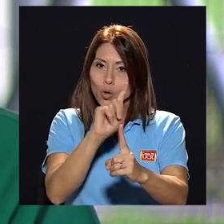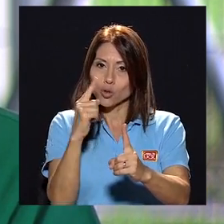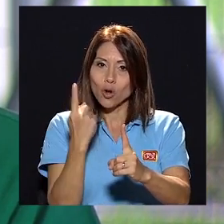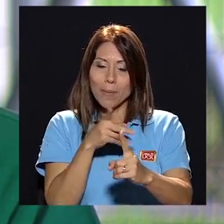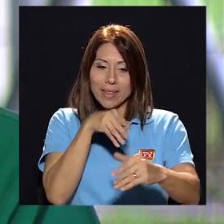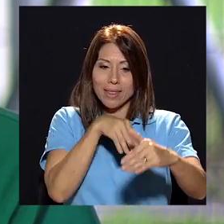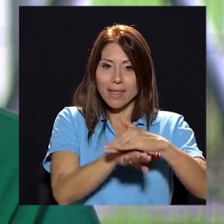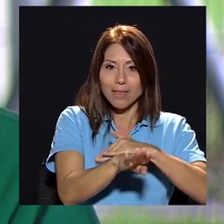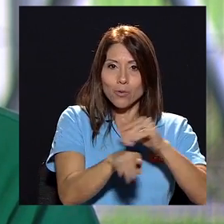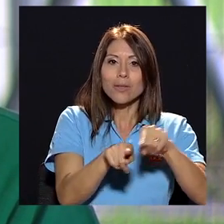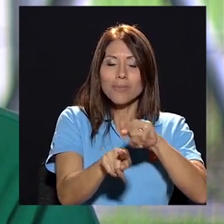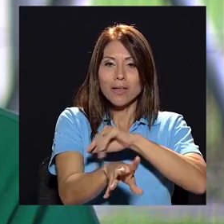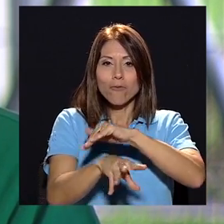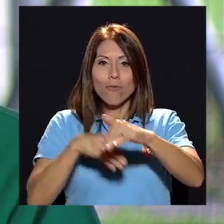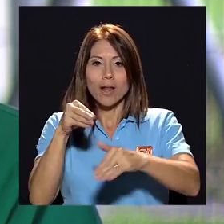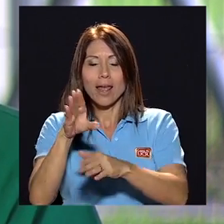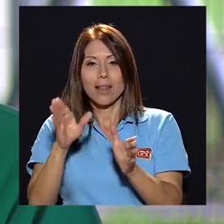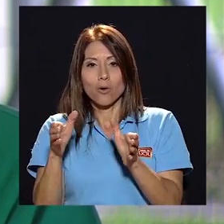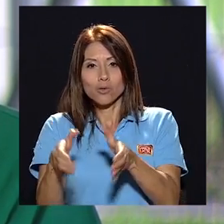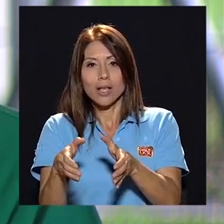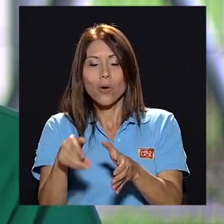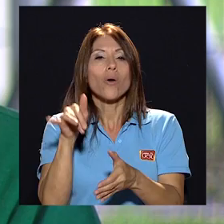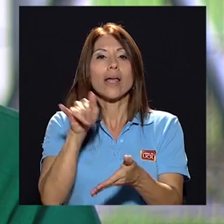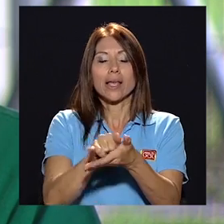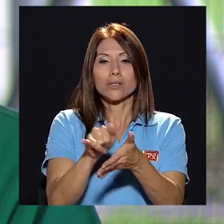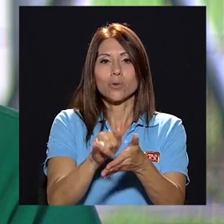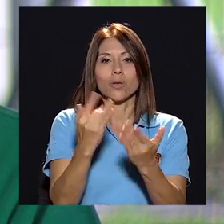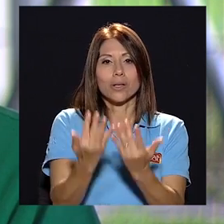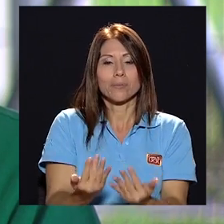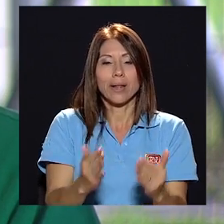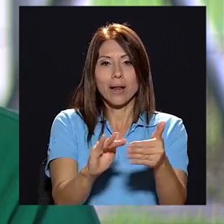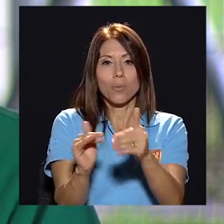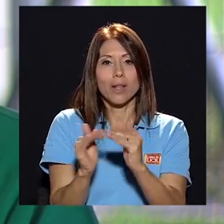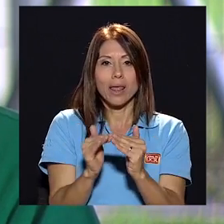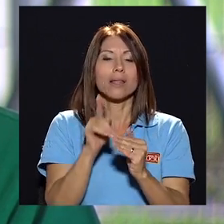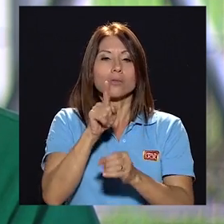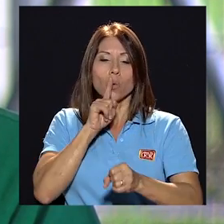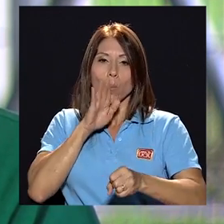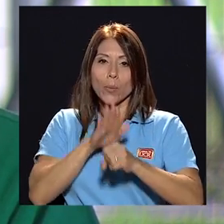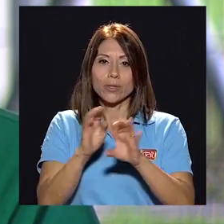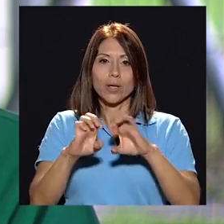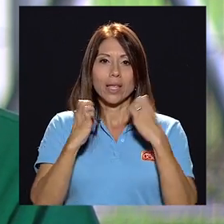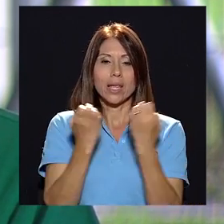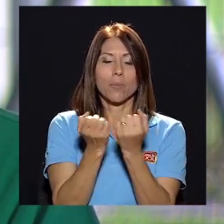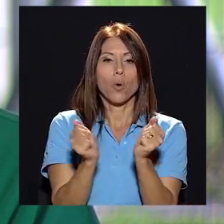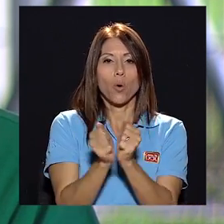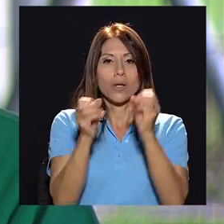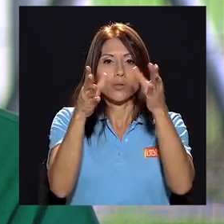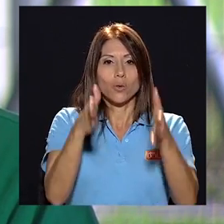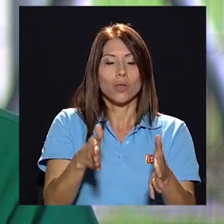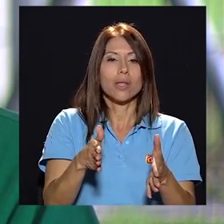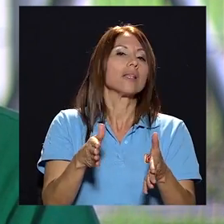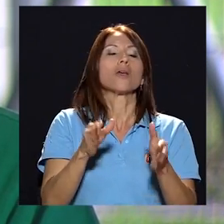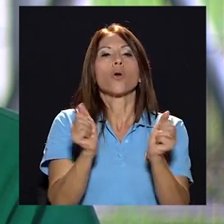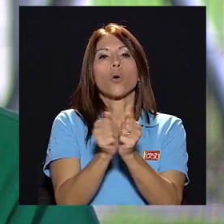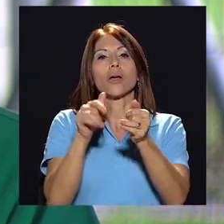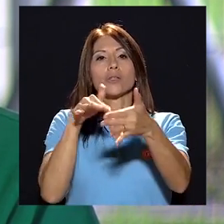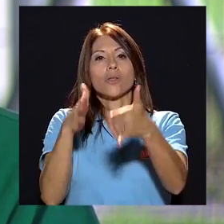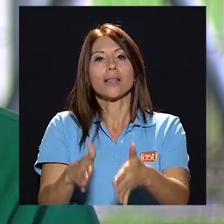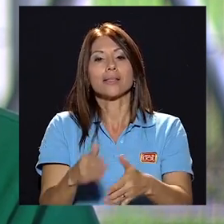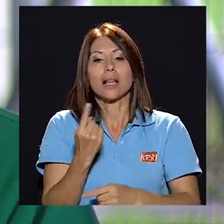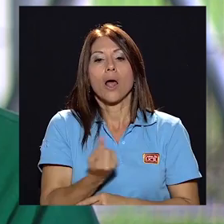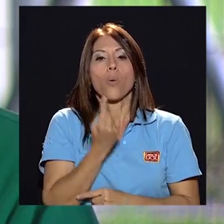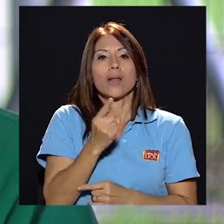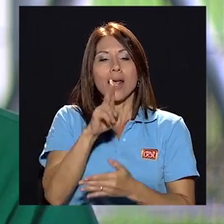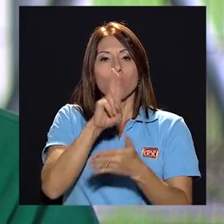solo dentro del consejo sino fuera del consejo y creo que eso es lo que la comunidad espera y es un compromiso en equipo con estudiantes y docentes es la única